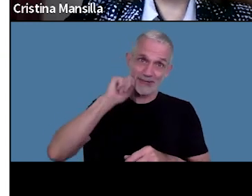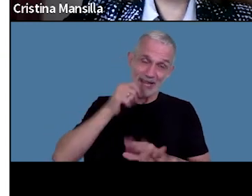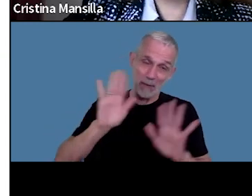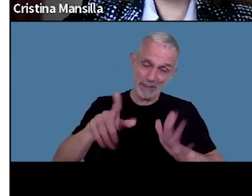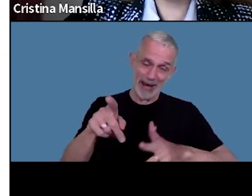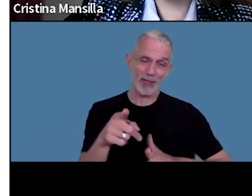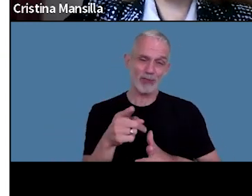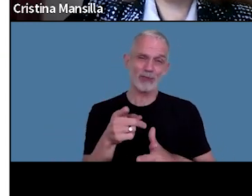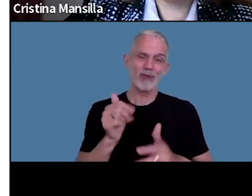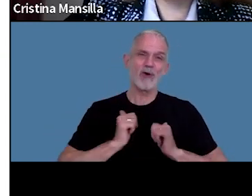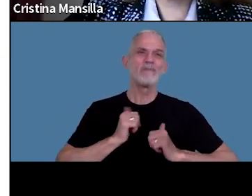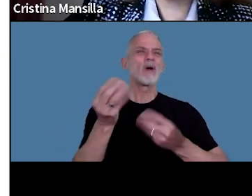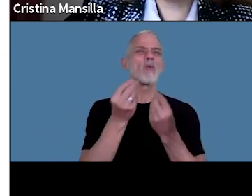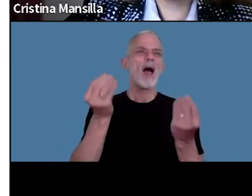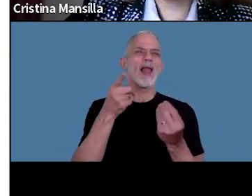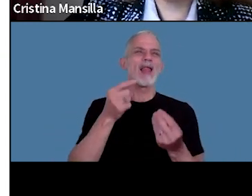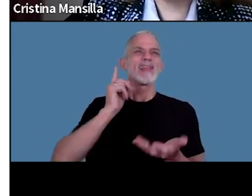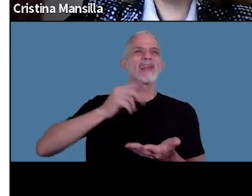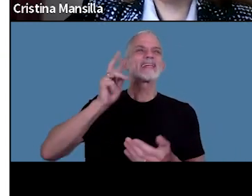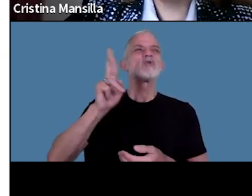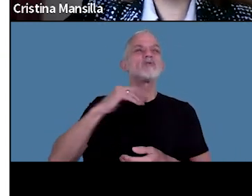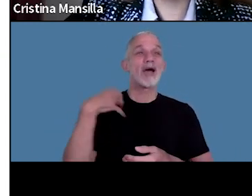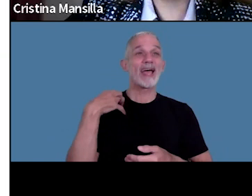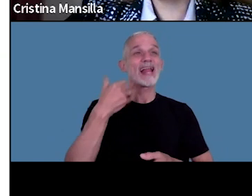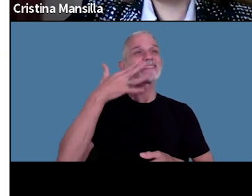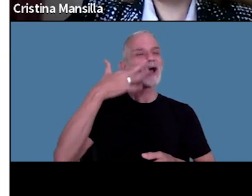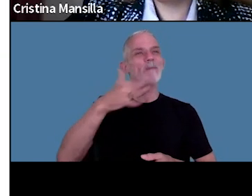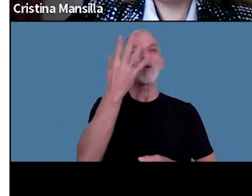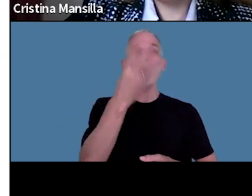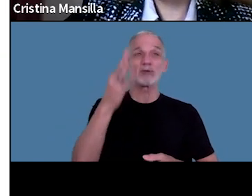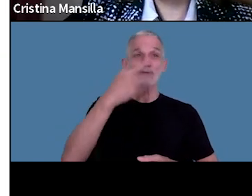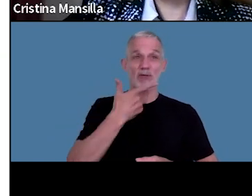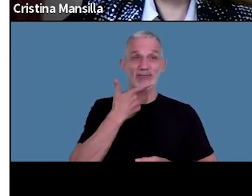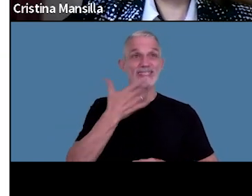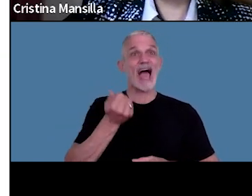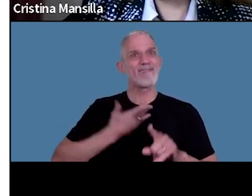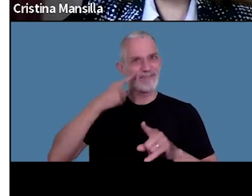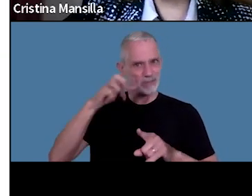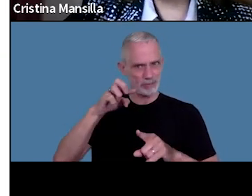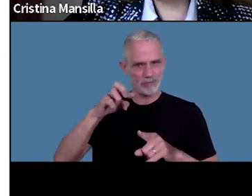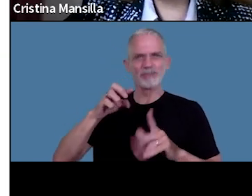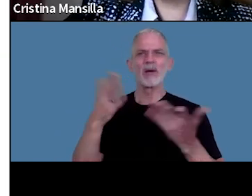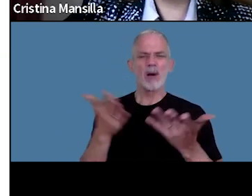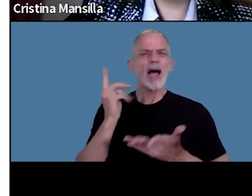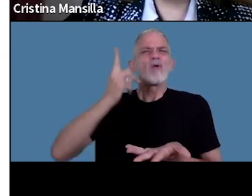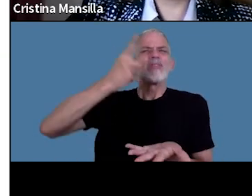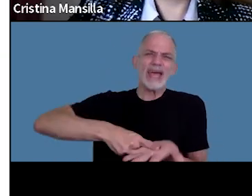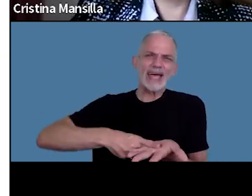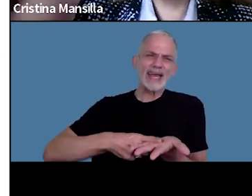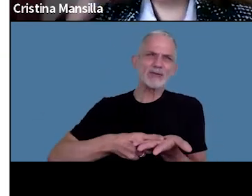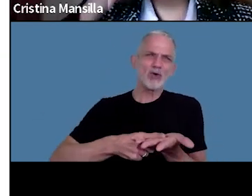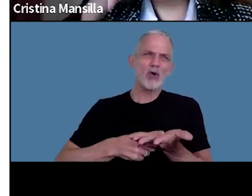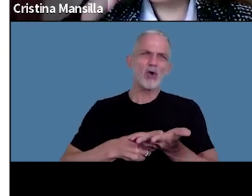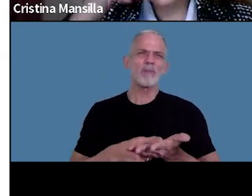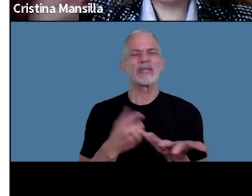que es la resolución general 5.417 de AFIP hay un decreto que